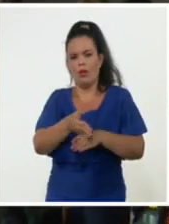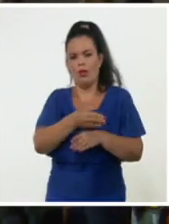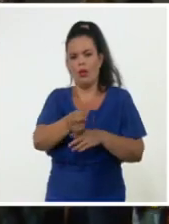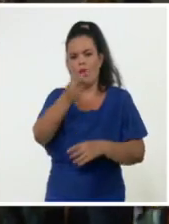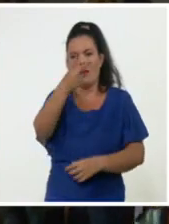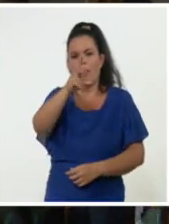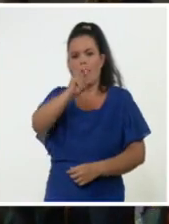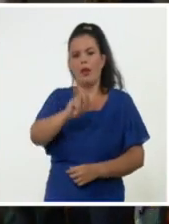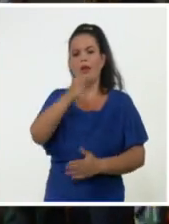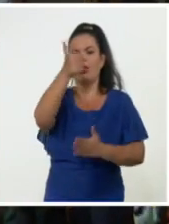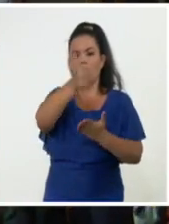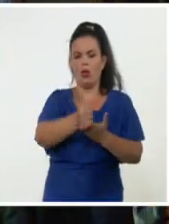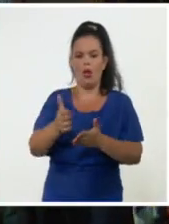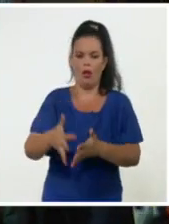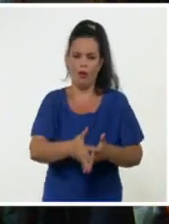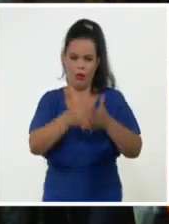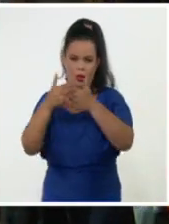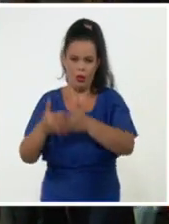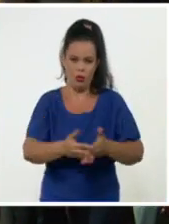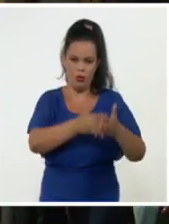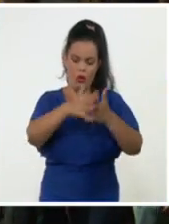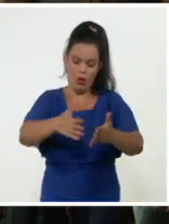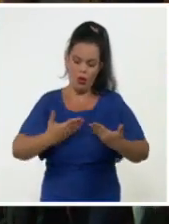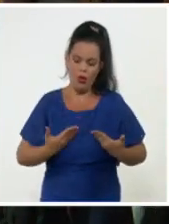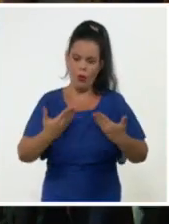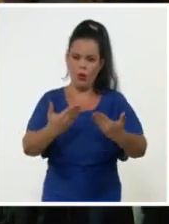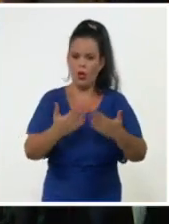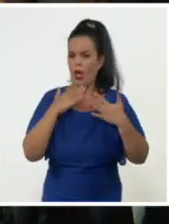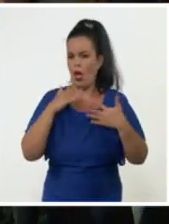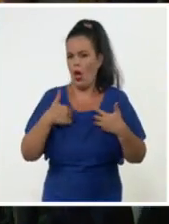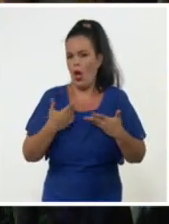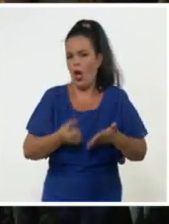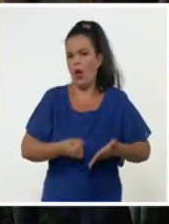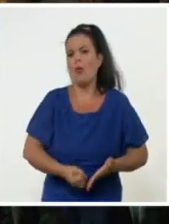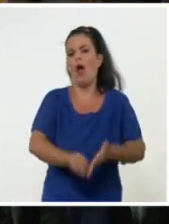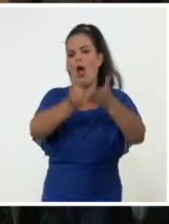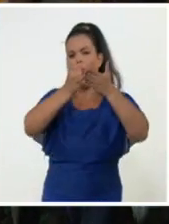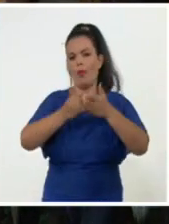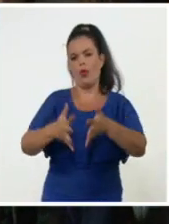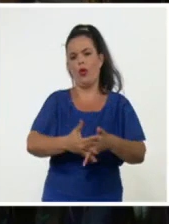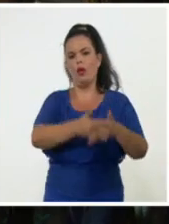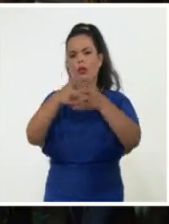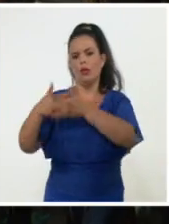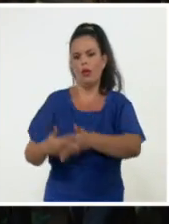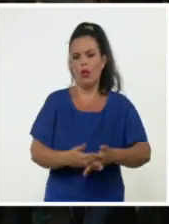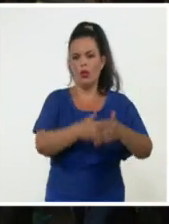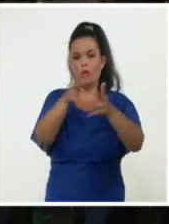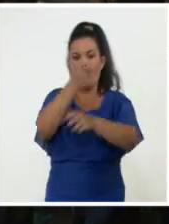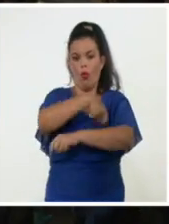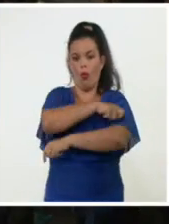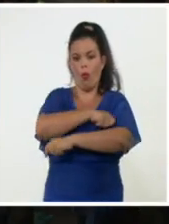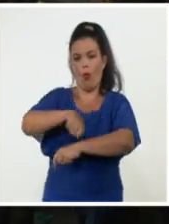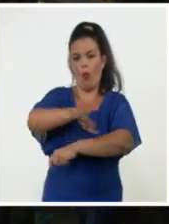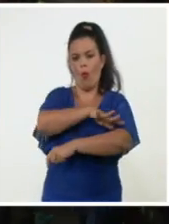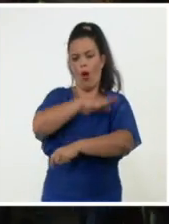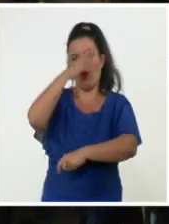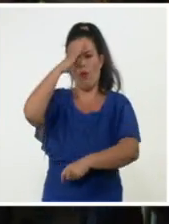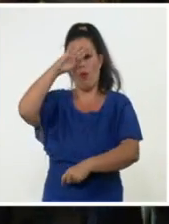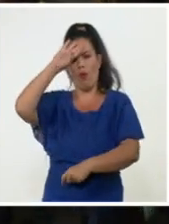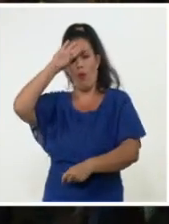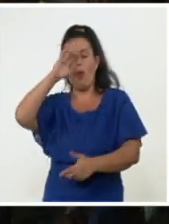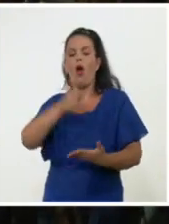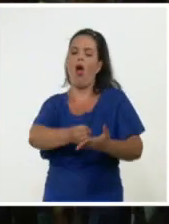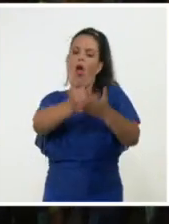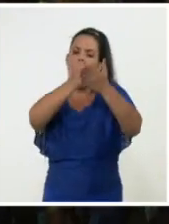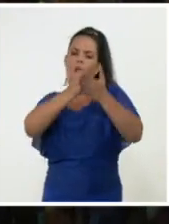para mostrar el sentimiento mayoritario del pueblo estadounidense respecto a Cuba. Los nuevos integrantes tienen especial interés en conocer